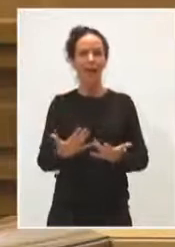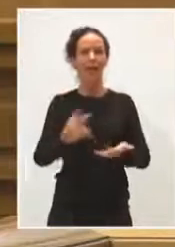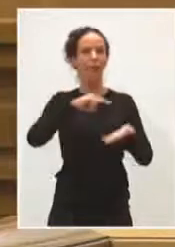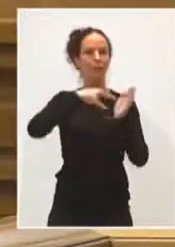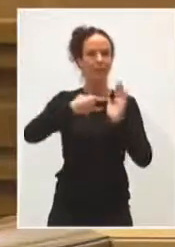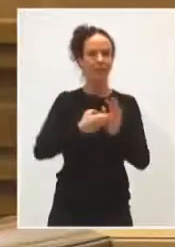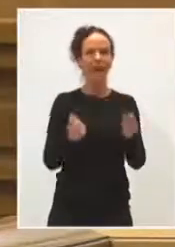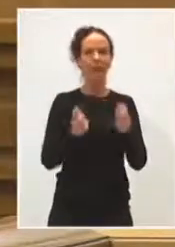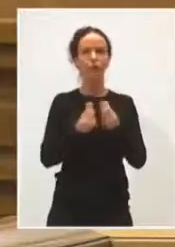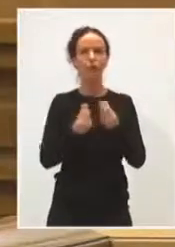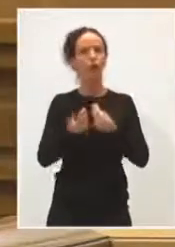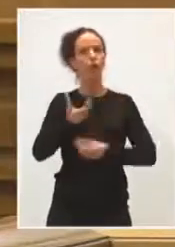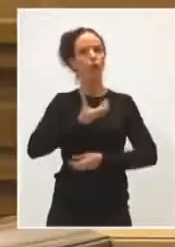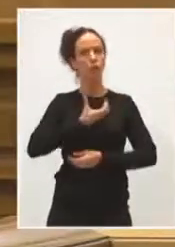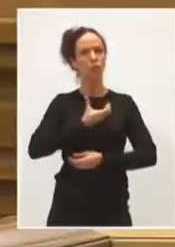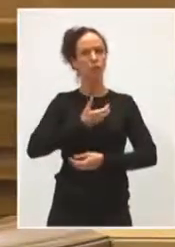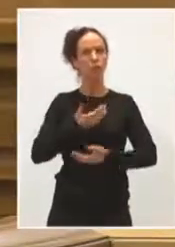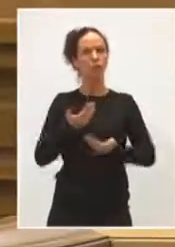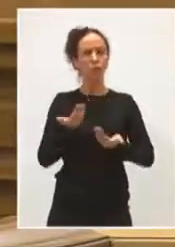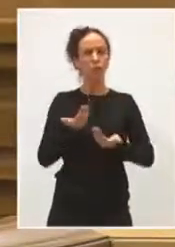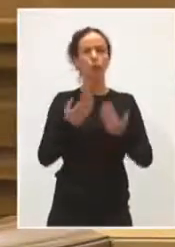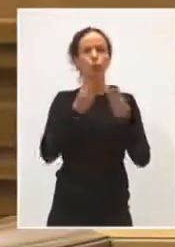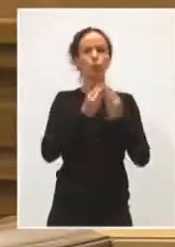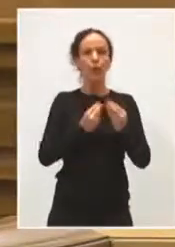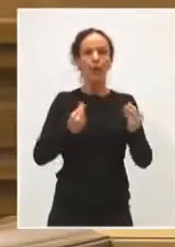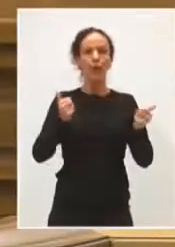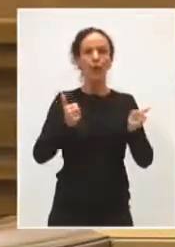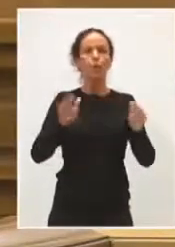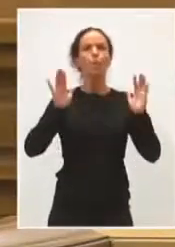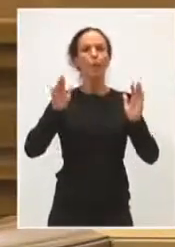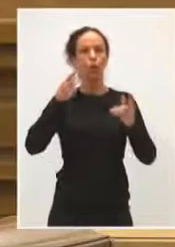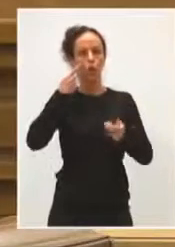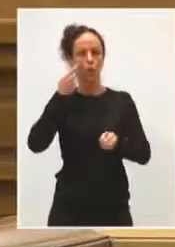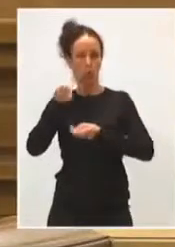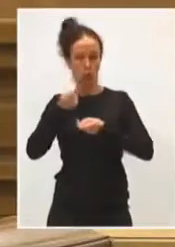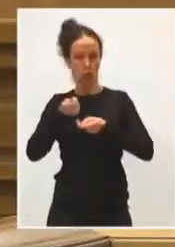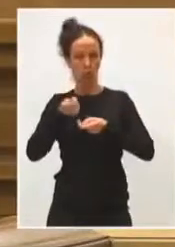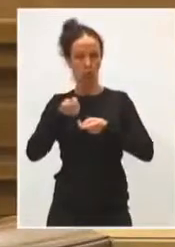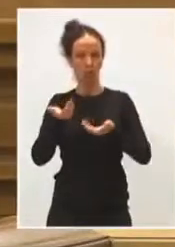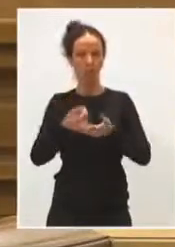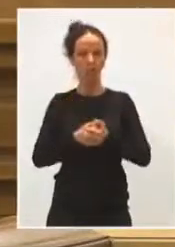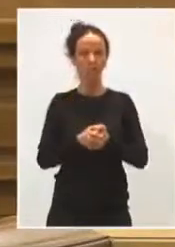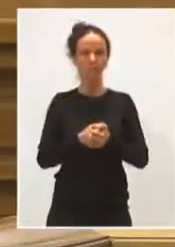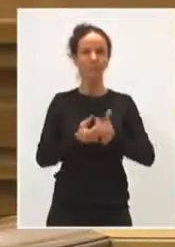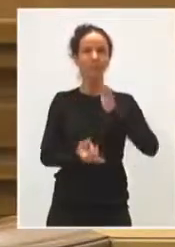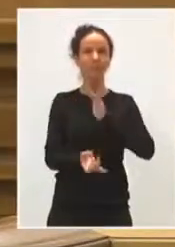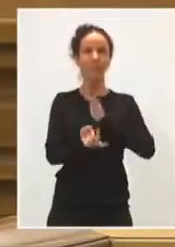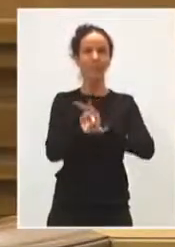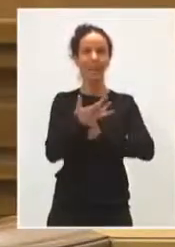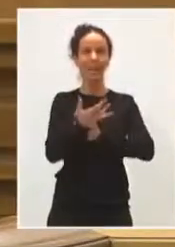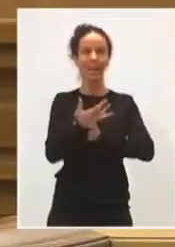ayuntamientos, suavizando y agilizando, pero al mismo tiempo controlando, como no puede ser de otra manera. Vamos a crear la